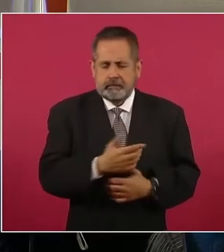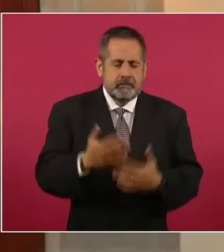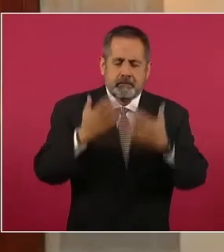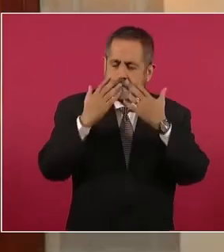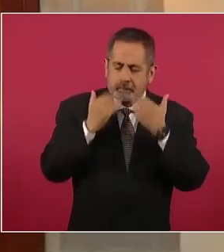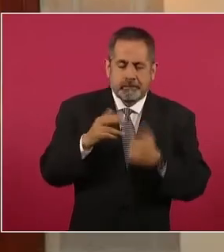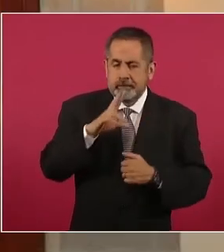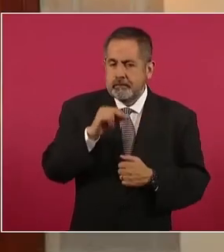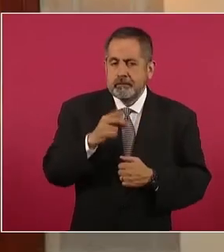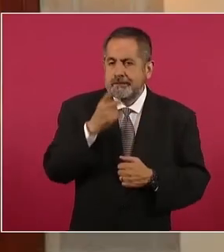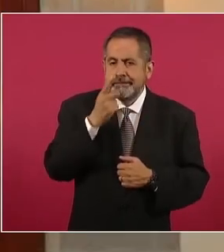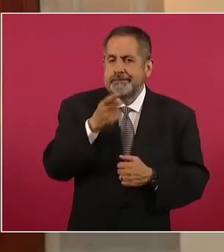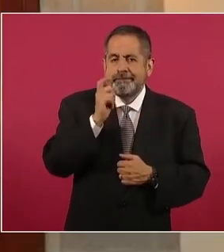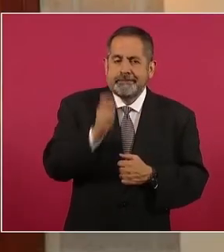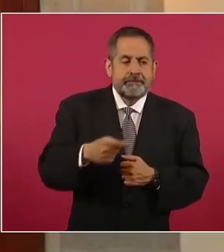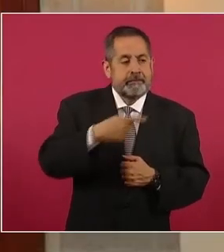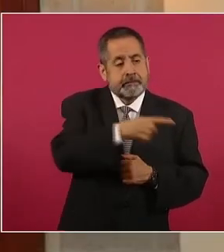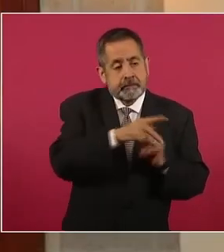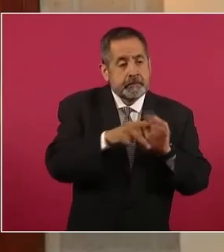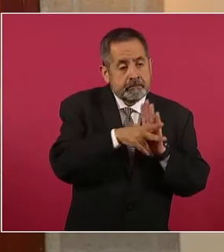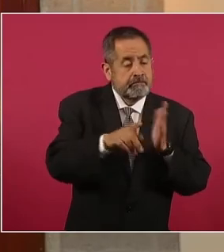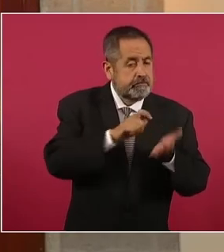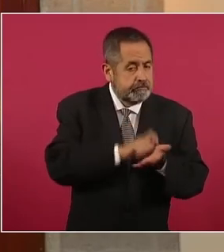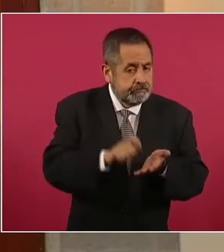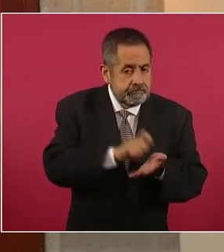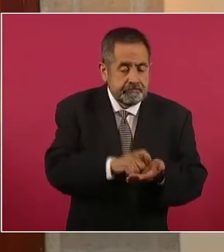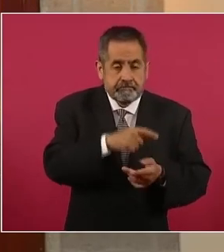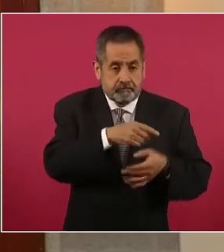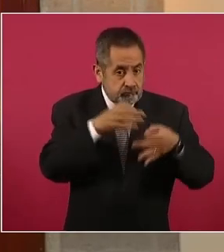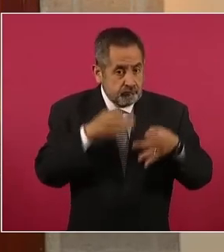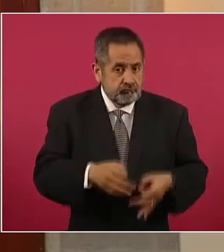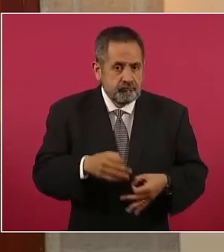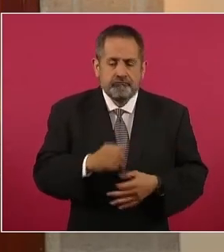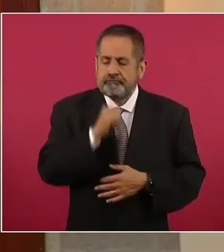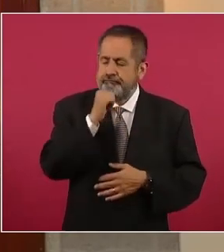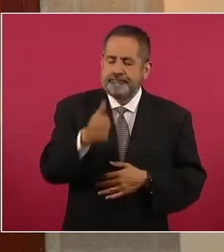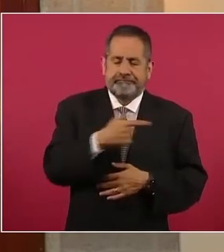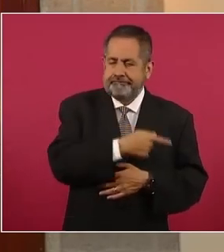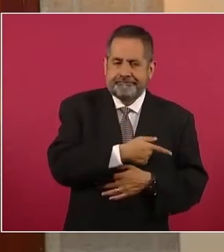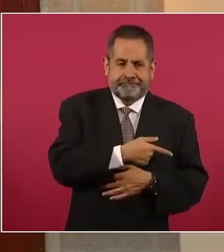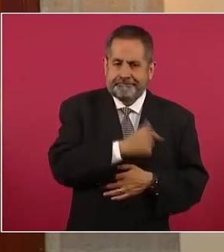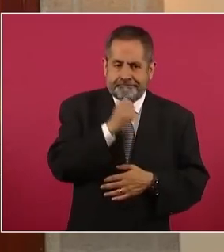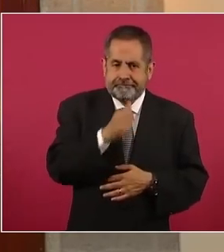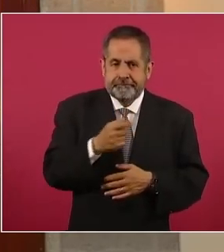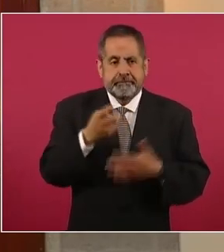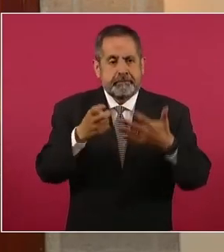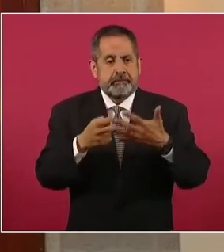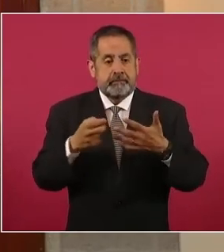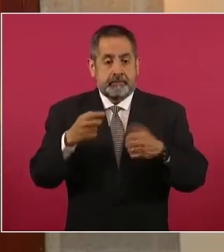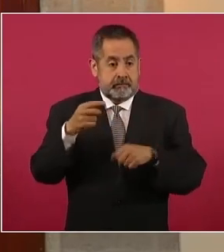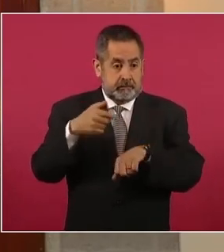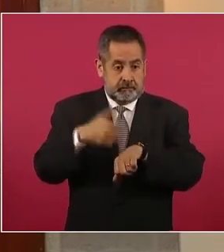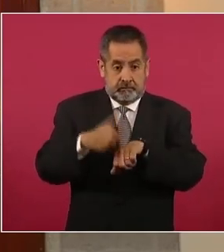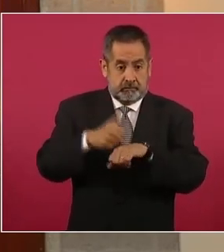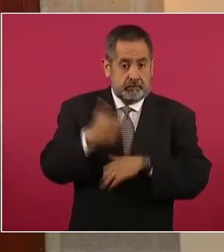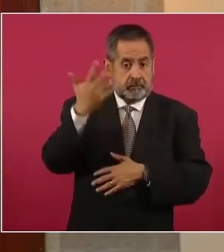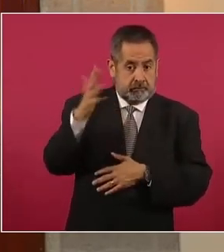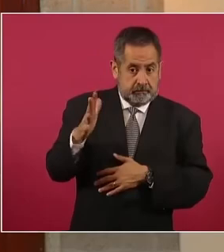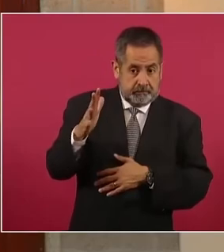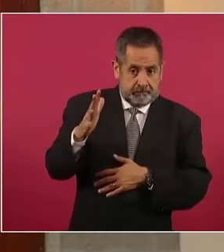elemento que acredite este dato, que lo ubique con una actividad periodística. Por eso la cifra que nosotros